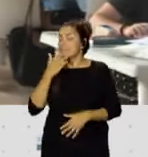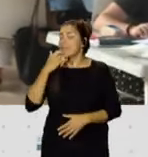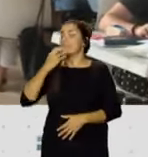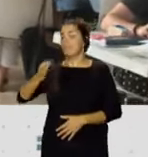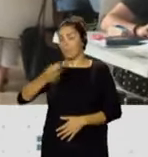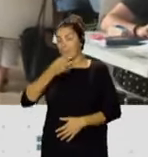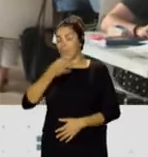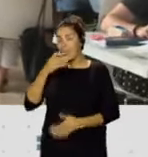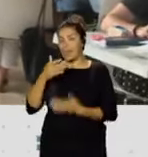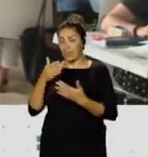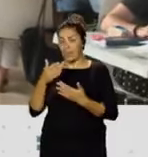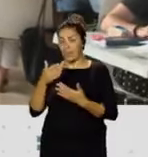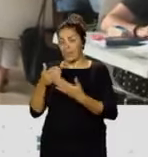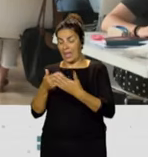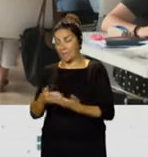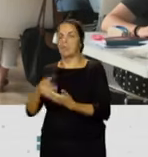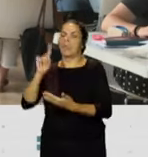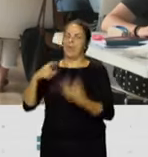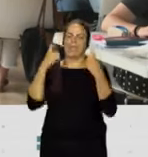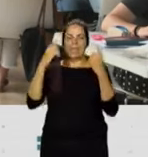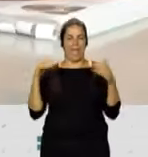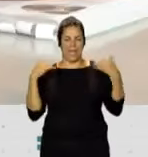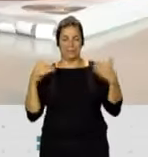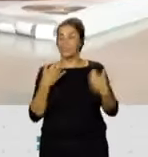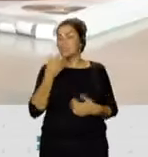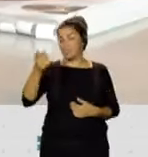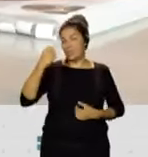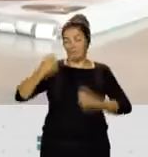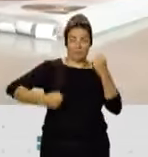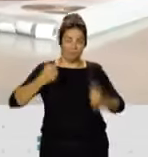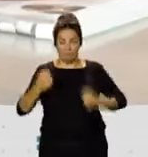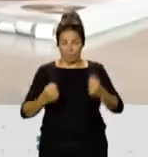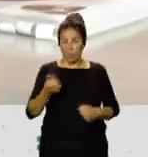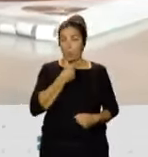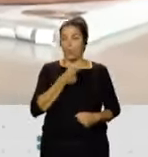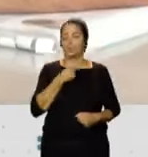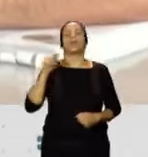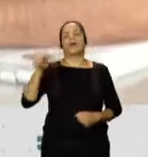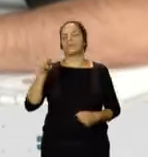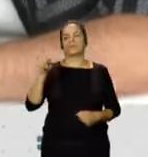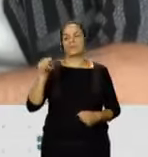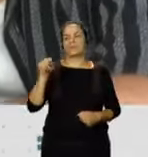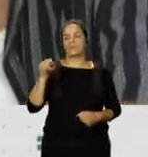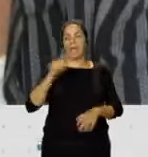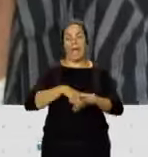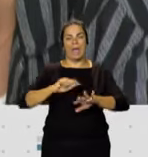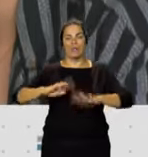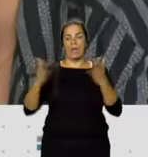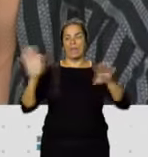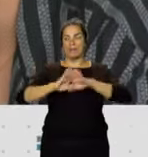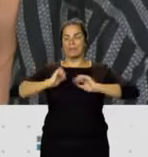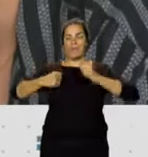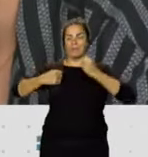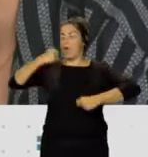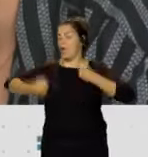pues también procuras el ejercicio. Si eres de los que corre, que eres runner, no te pongas a hacer ejercicio a las 9 de la noche, porque entonces